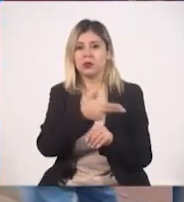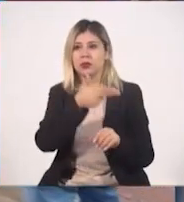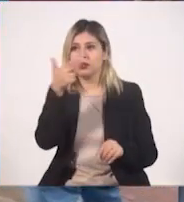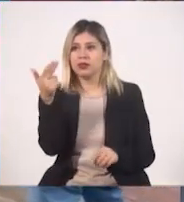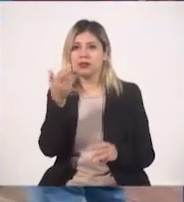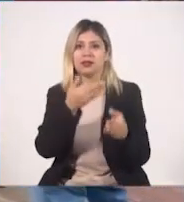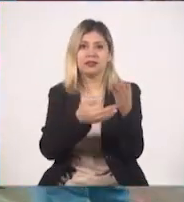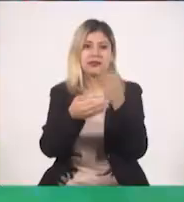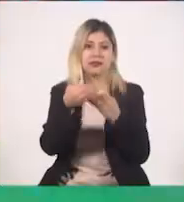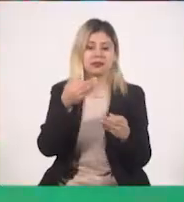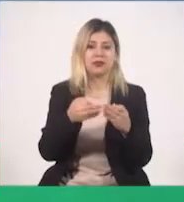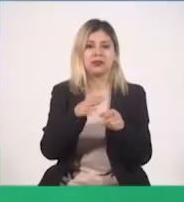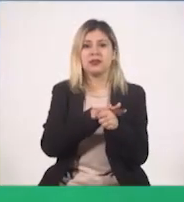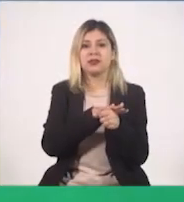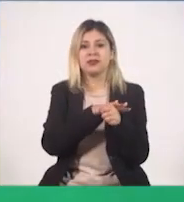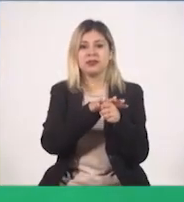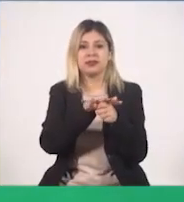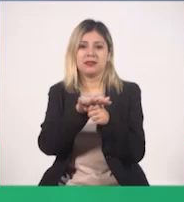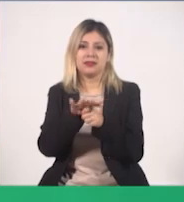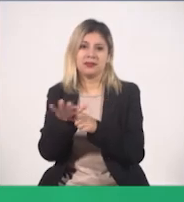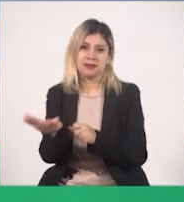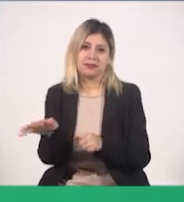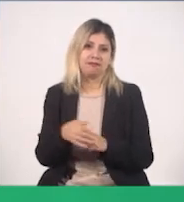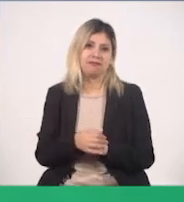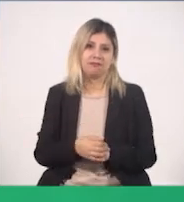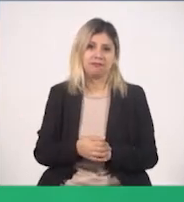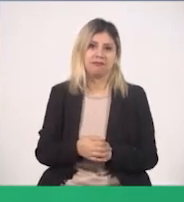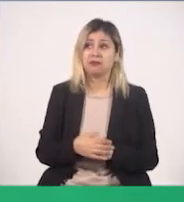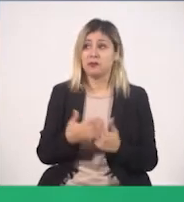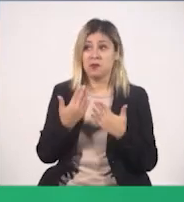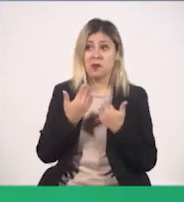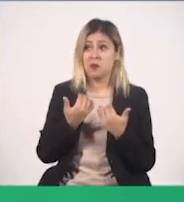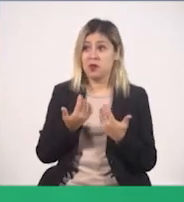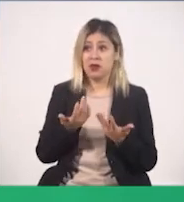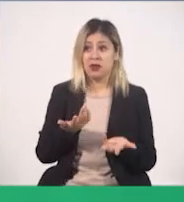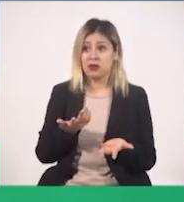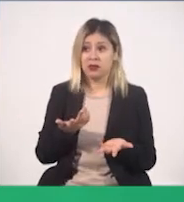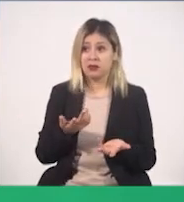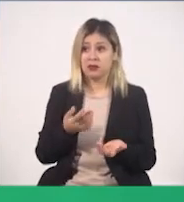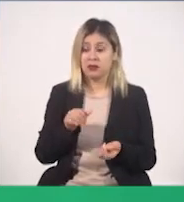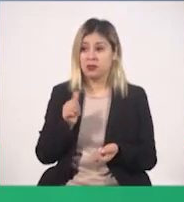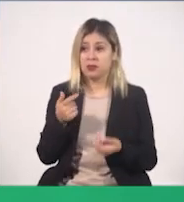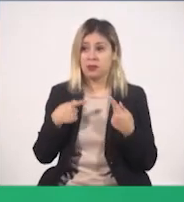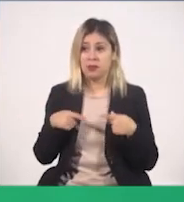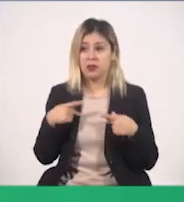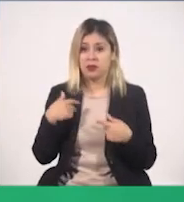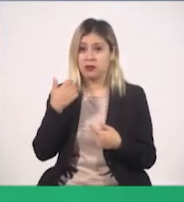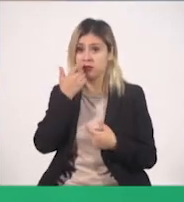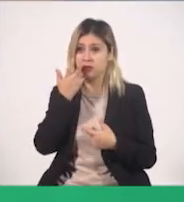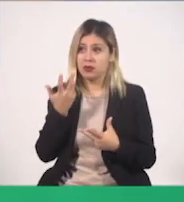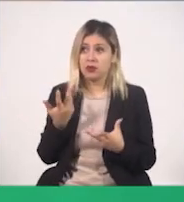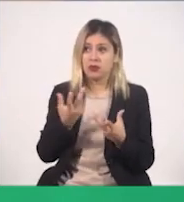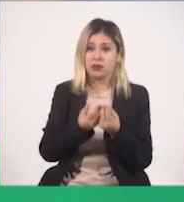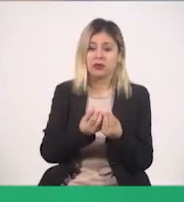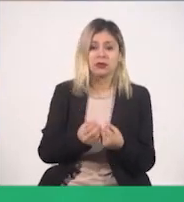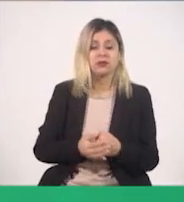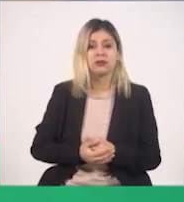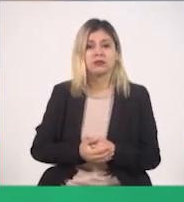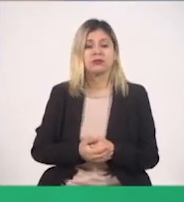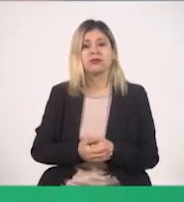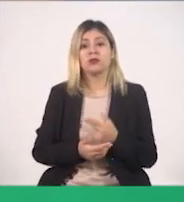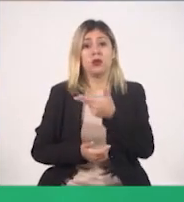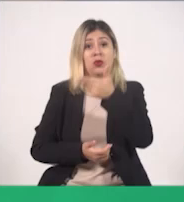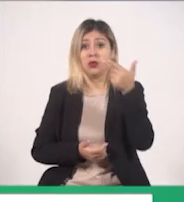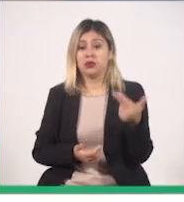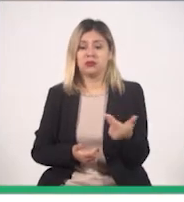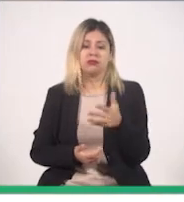todo está completamente lleno. Es decir, ¿ya ahorita no hay cupo para personas que se quieran sumar? Para hoteles